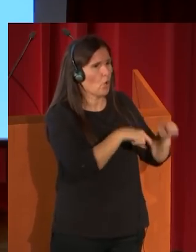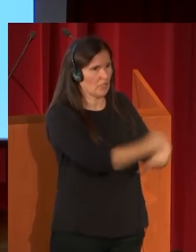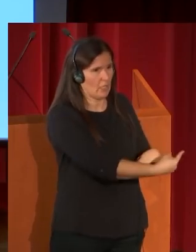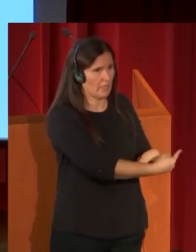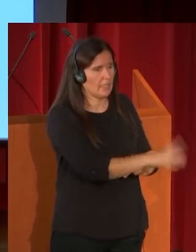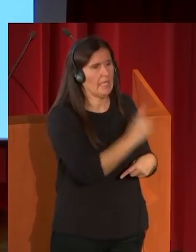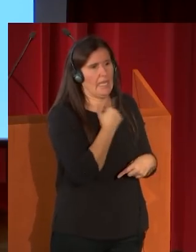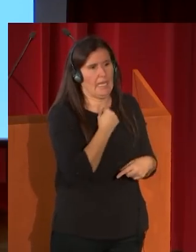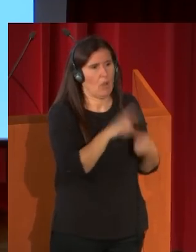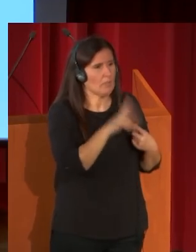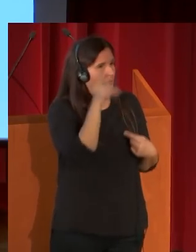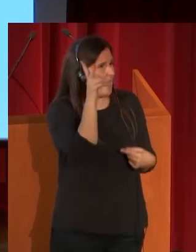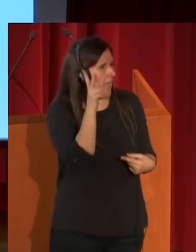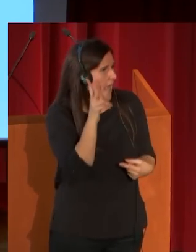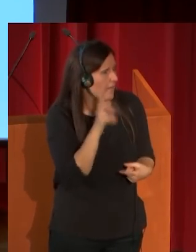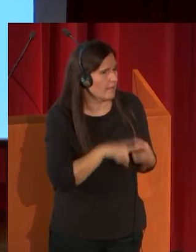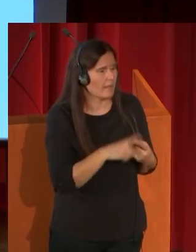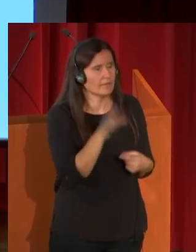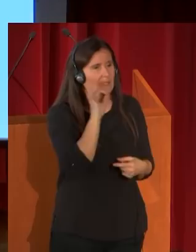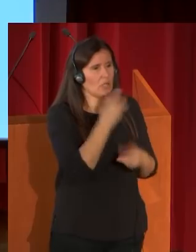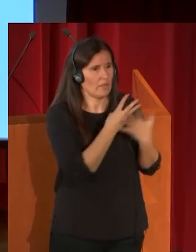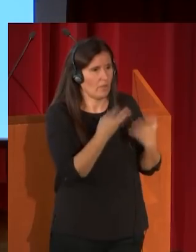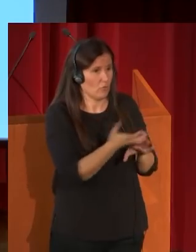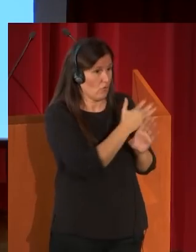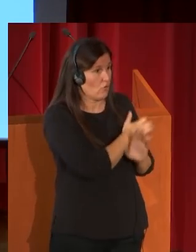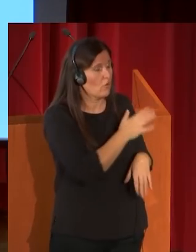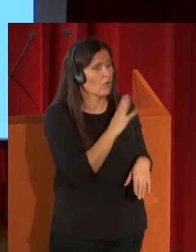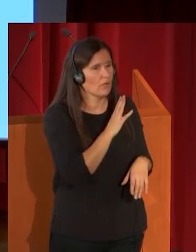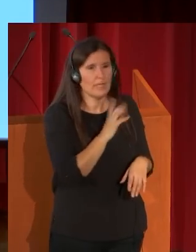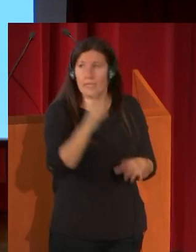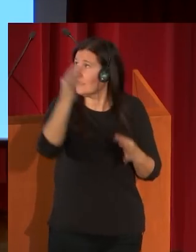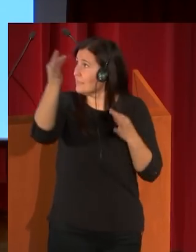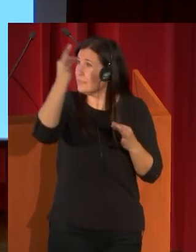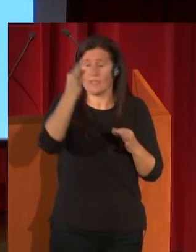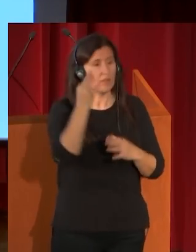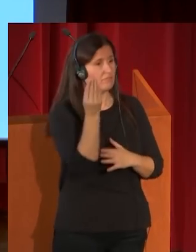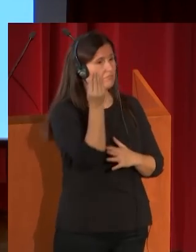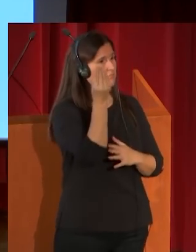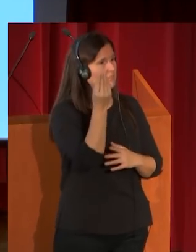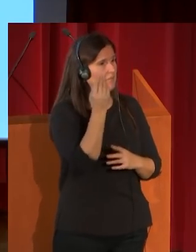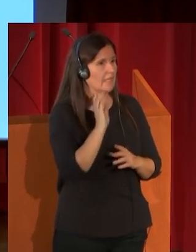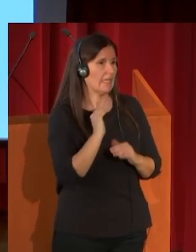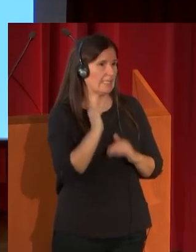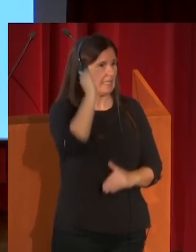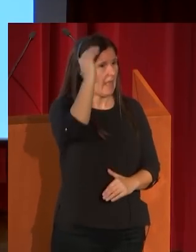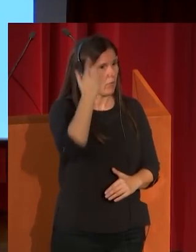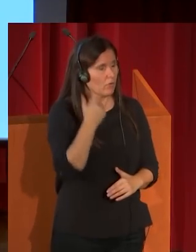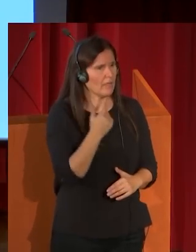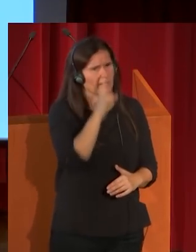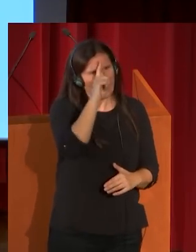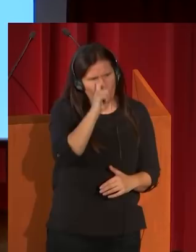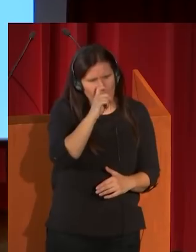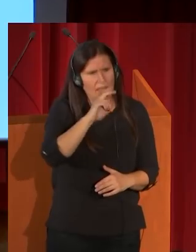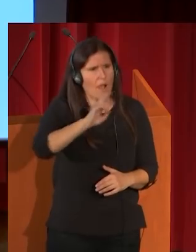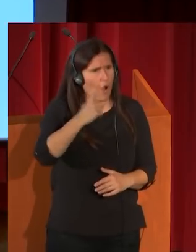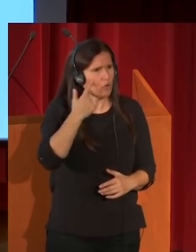El gusto por la elegancia del siglo XVIII en este talle estilizado que nos recuerda a algunos maestros del